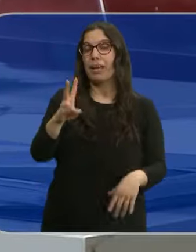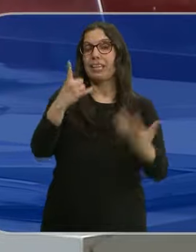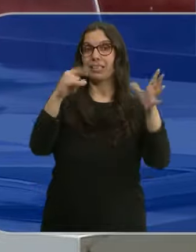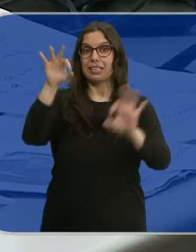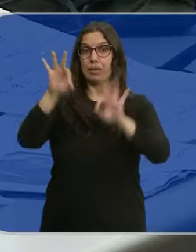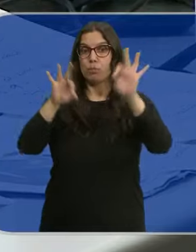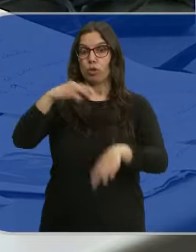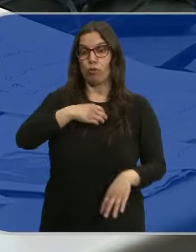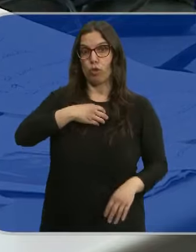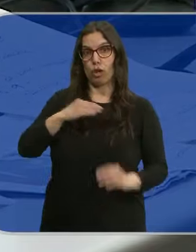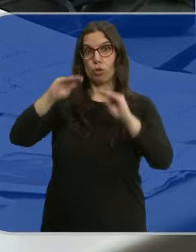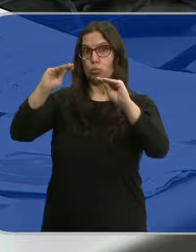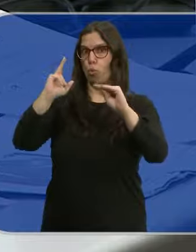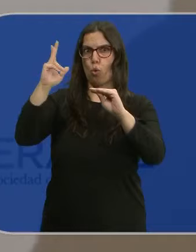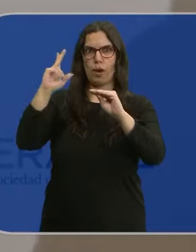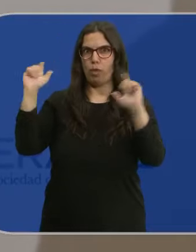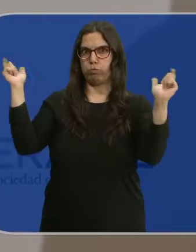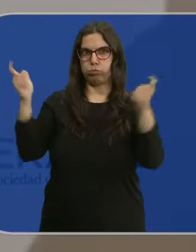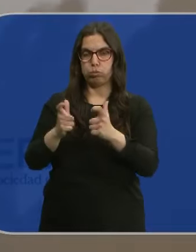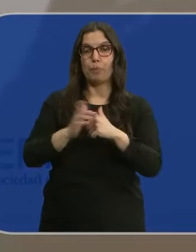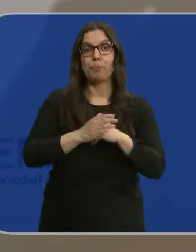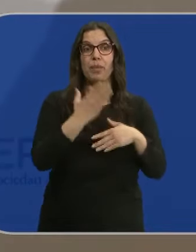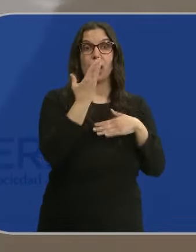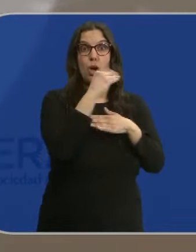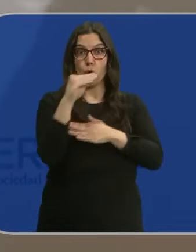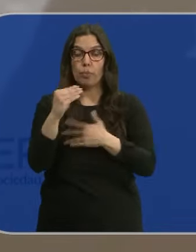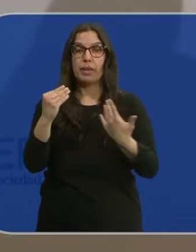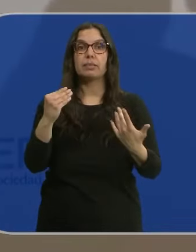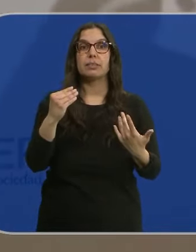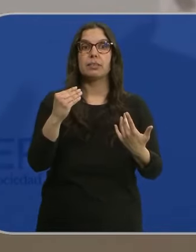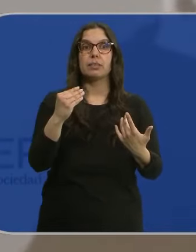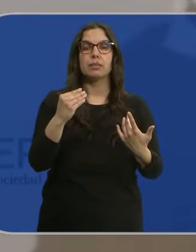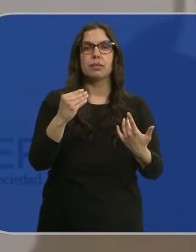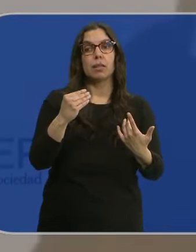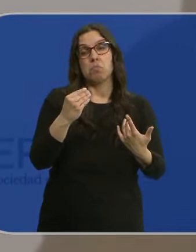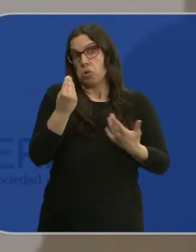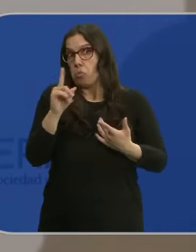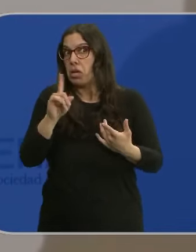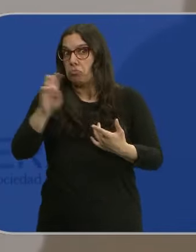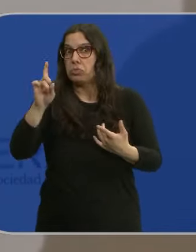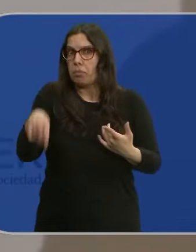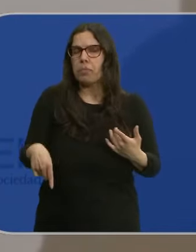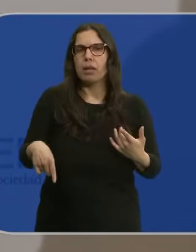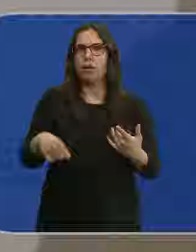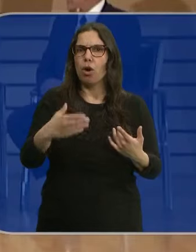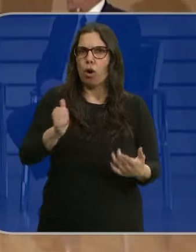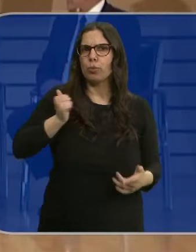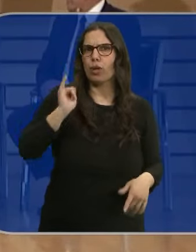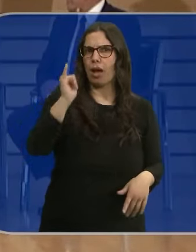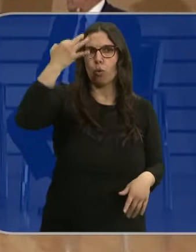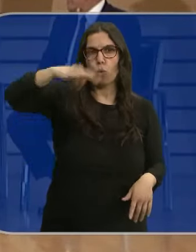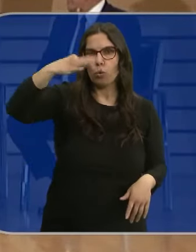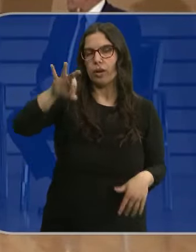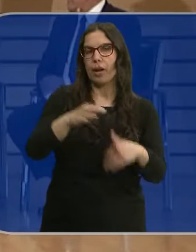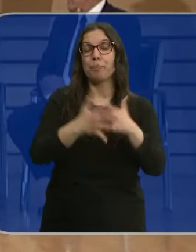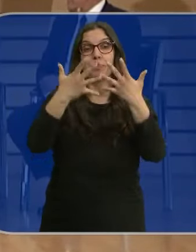el 60% de su plantilla se jubila. Los jóvenes, y no tan jóvenes, tienen una oportunidad única. Aún